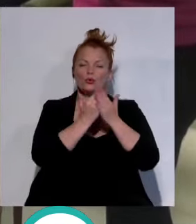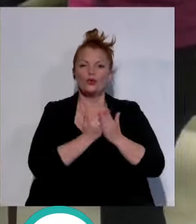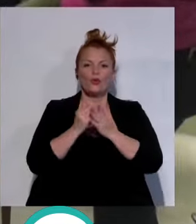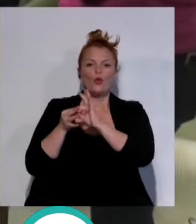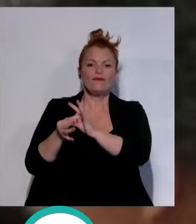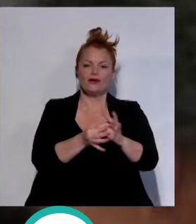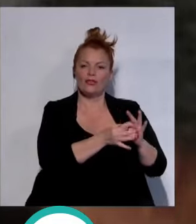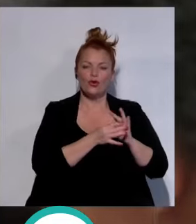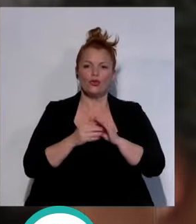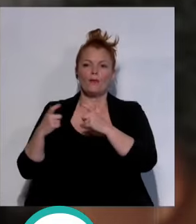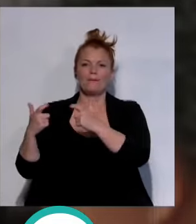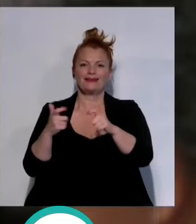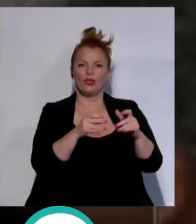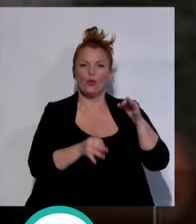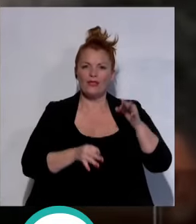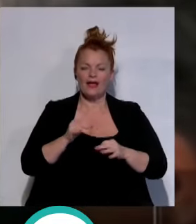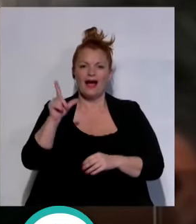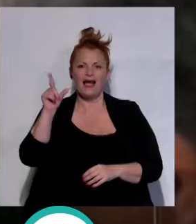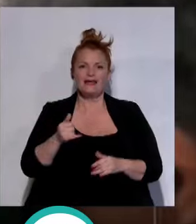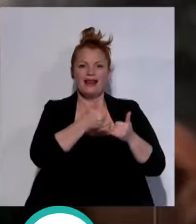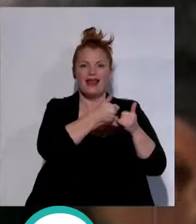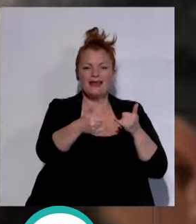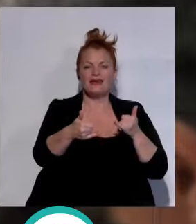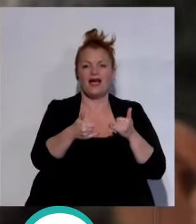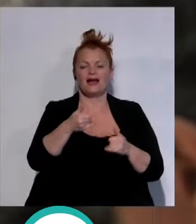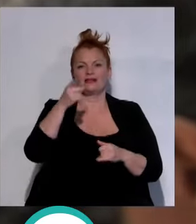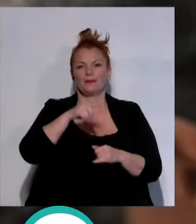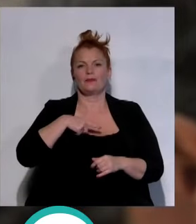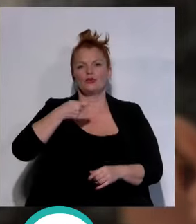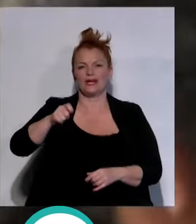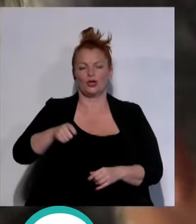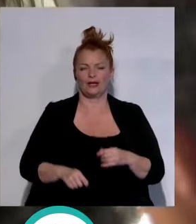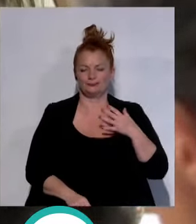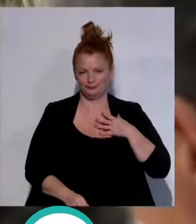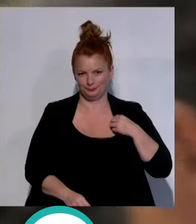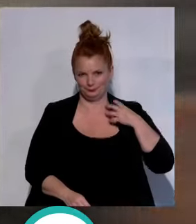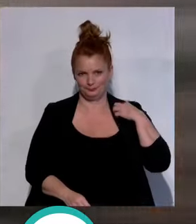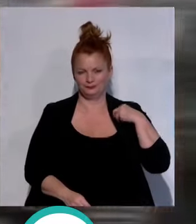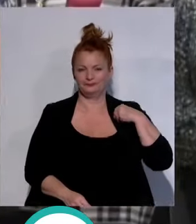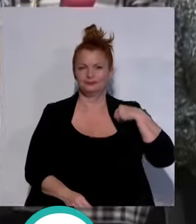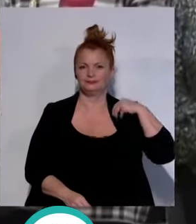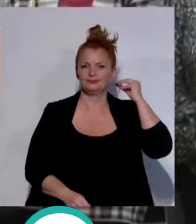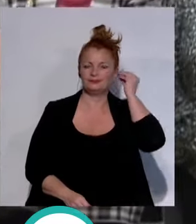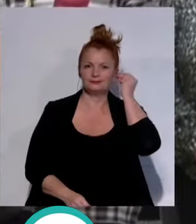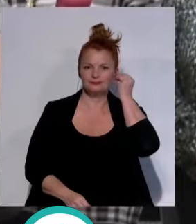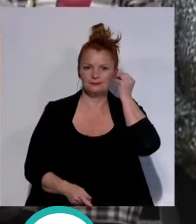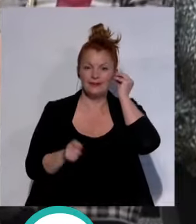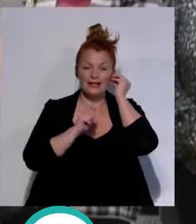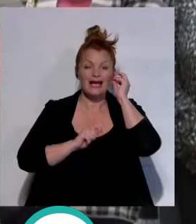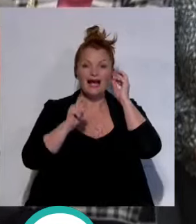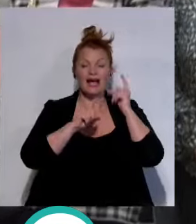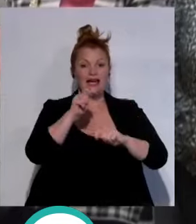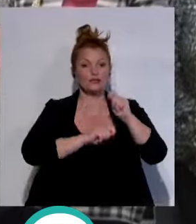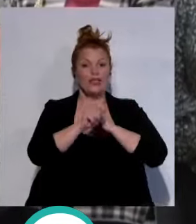unificación de partidos judiciales de Algeciras la línea de la concepción y San Roque la asociación de vecinos